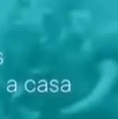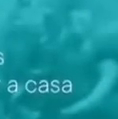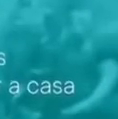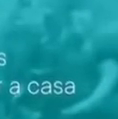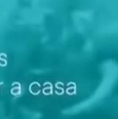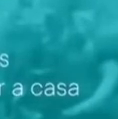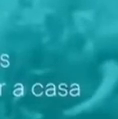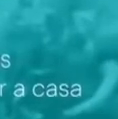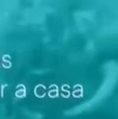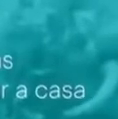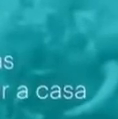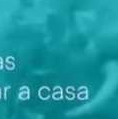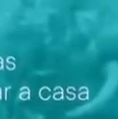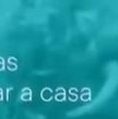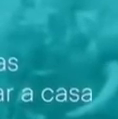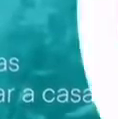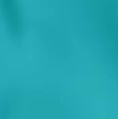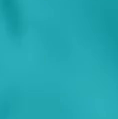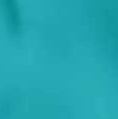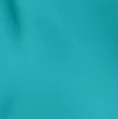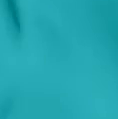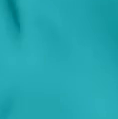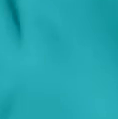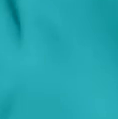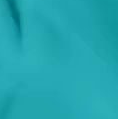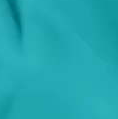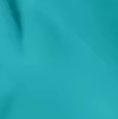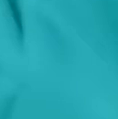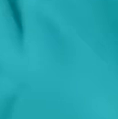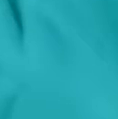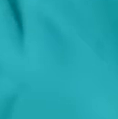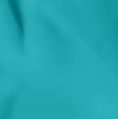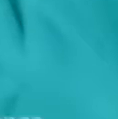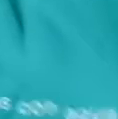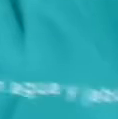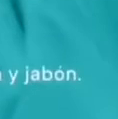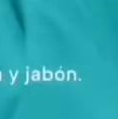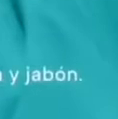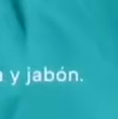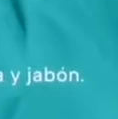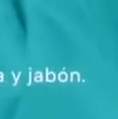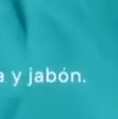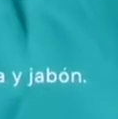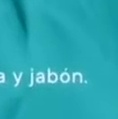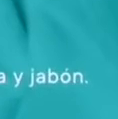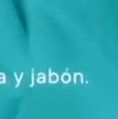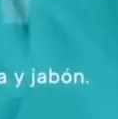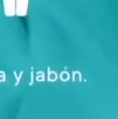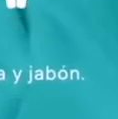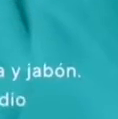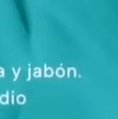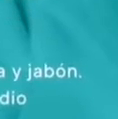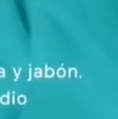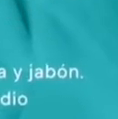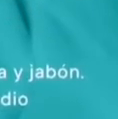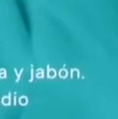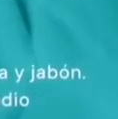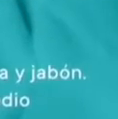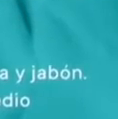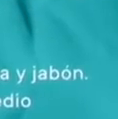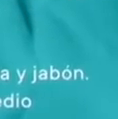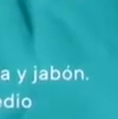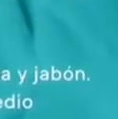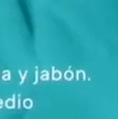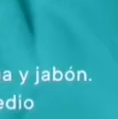compras, desinfecta lo comprado al llegar a casa. Y nunca olvides portar mascarilla. Lavarte muy bien las manos con agua y jabón y